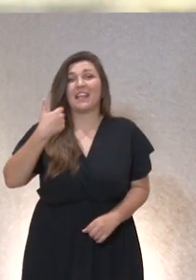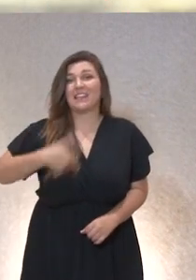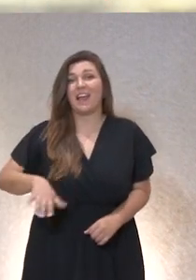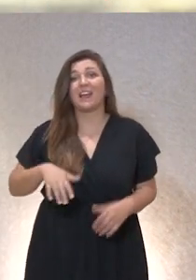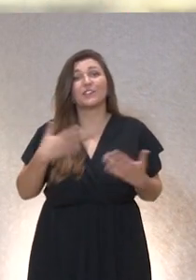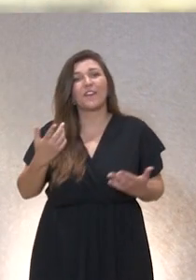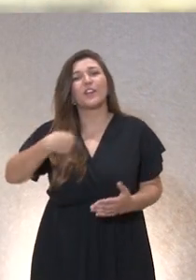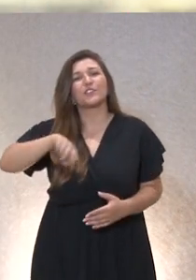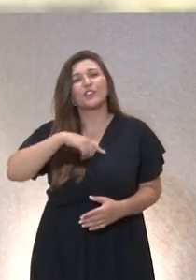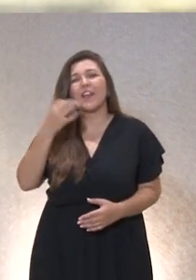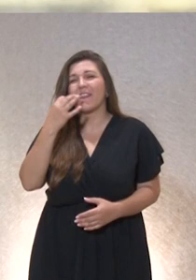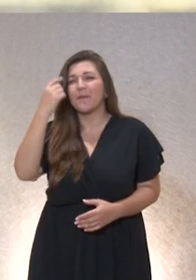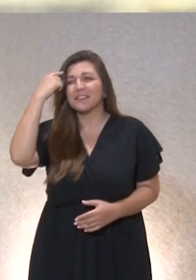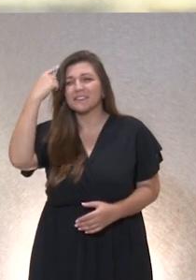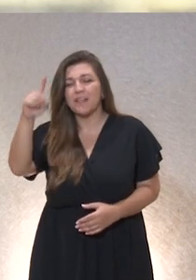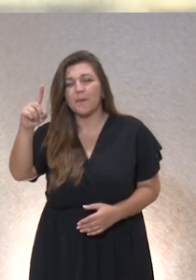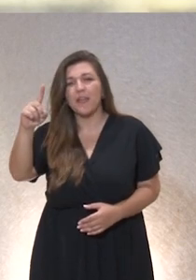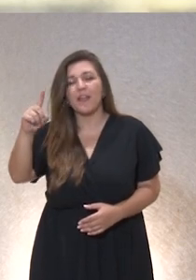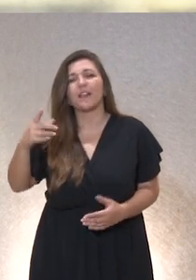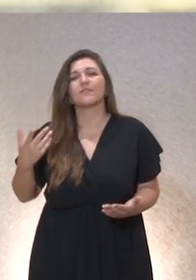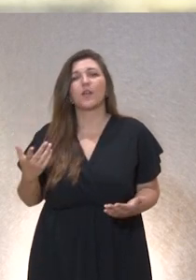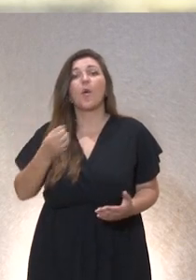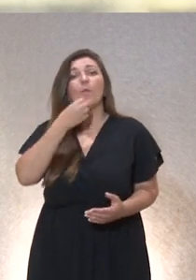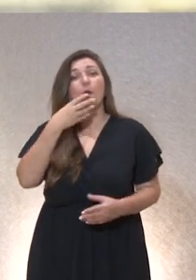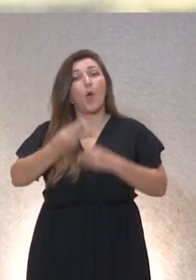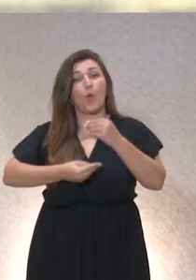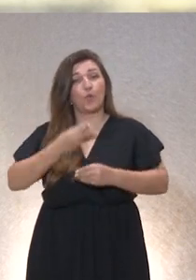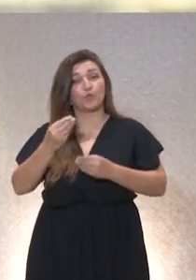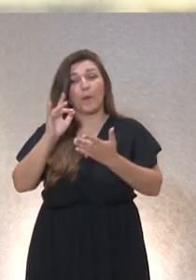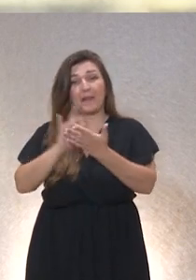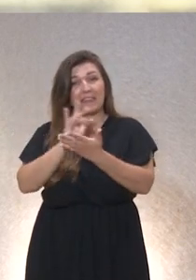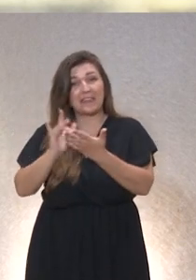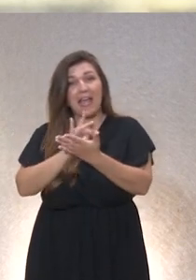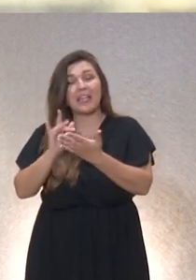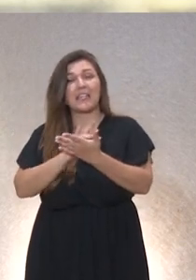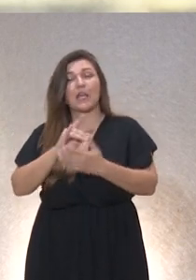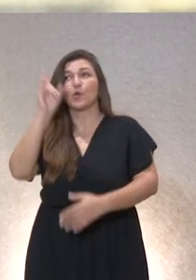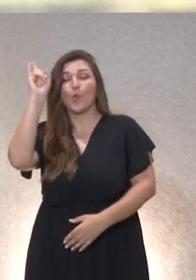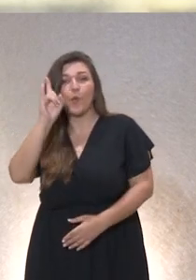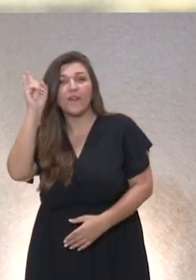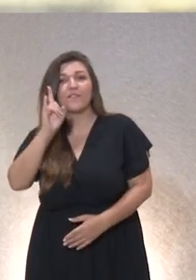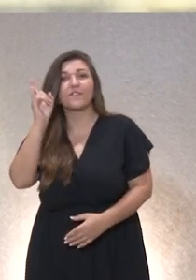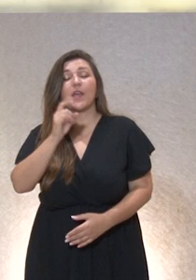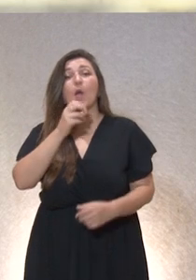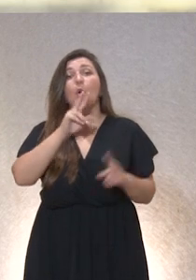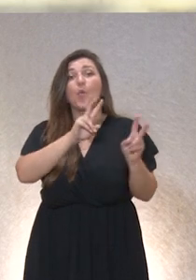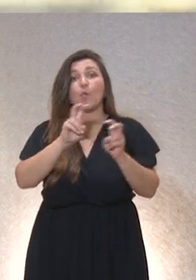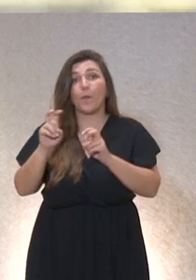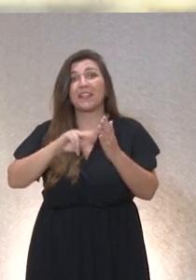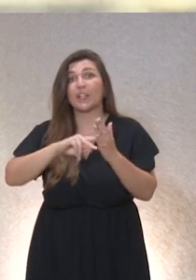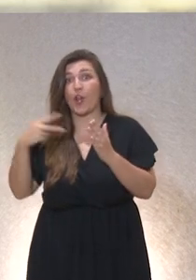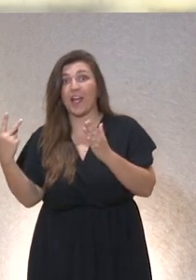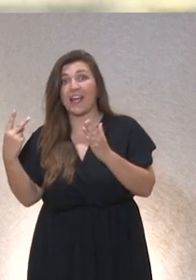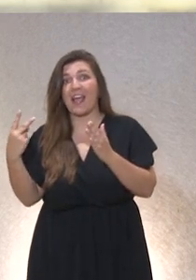que ser conscientes de que el buen uso de las pantallas el buen uso del wifi el buen uso de las nuevas tecnologías requiere